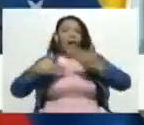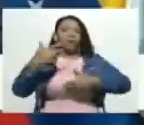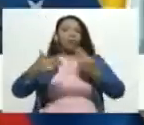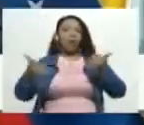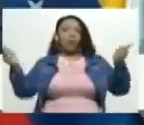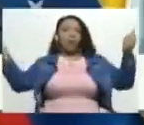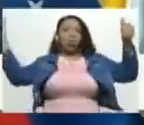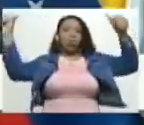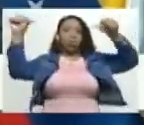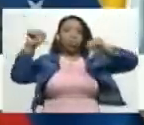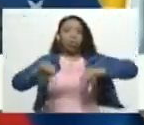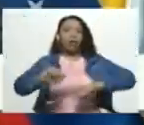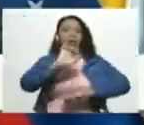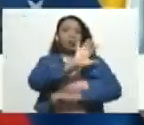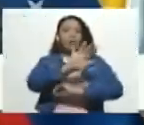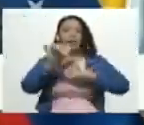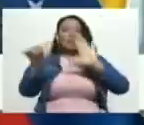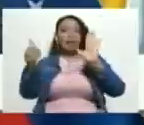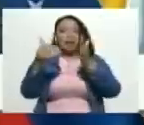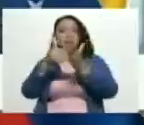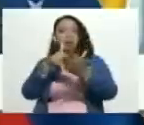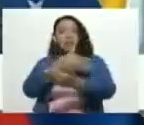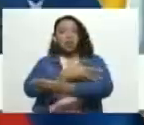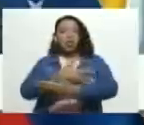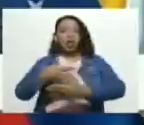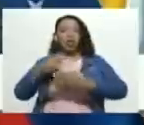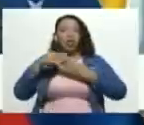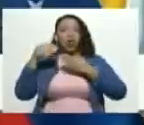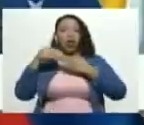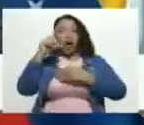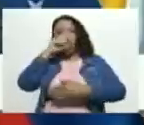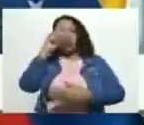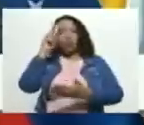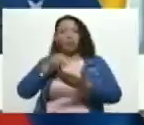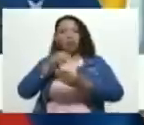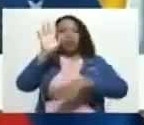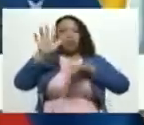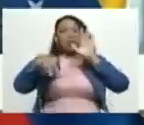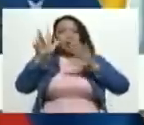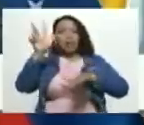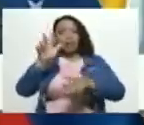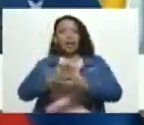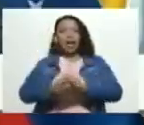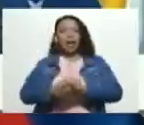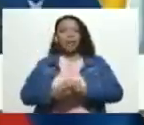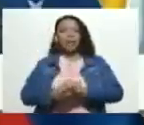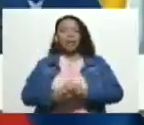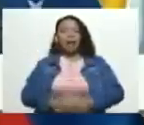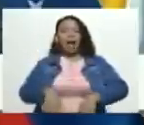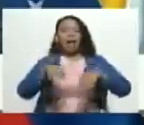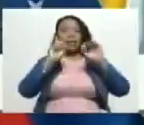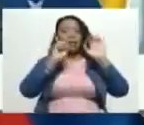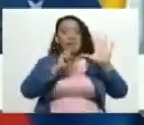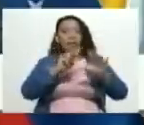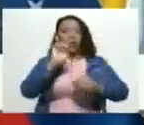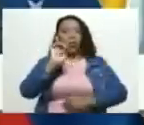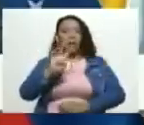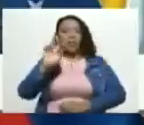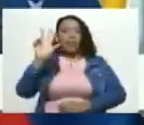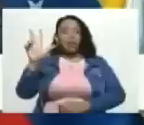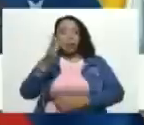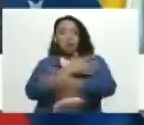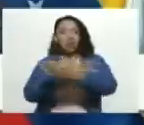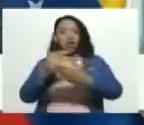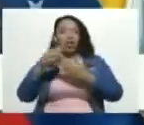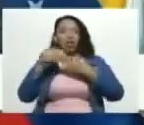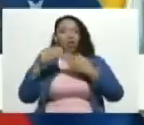56 mil millones de dólares en el año 2013 a 743 millones de